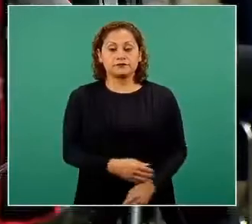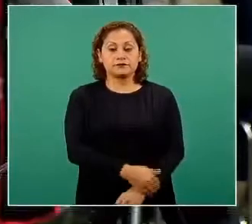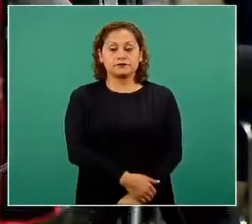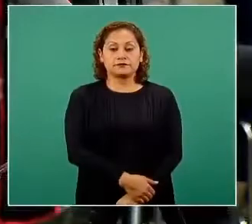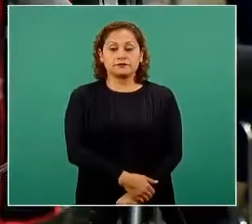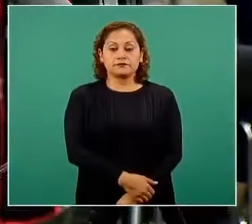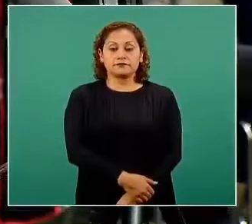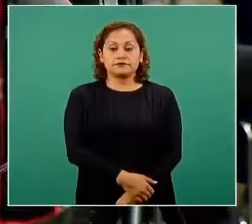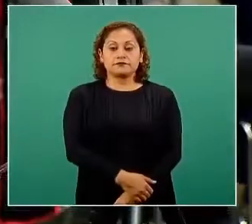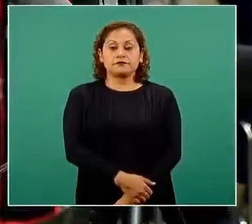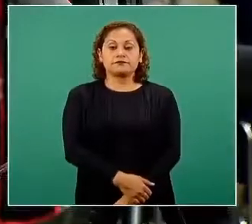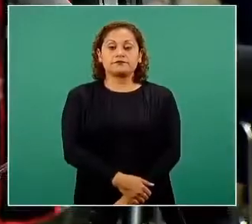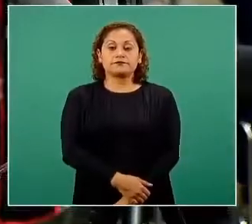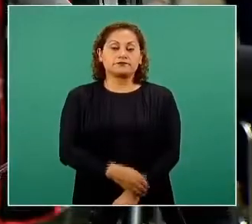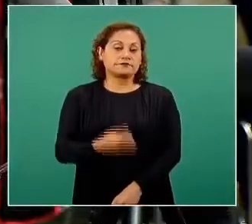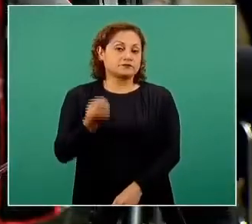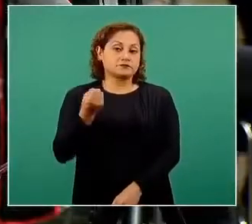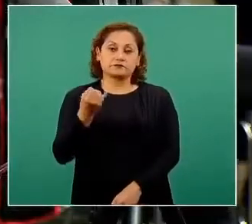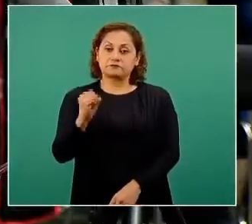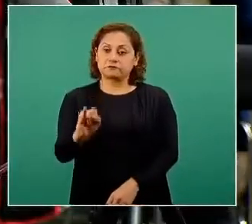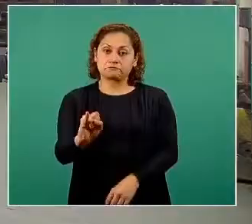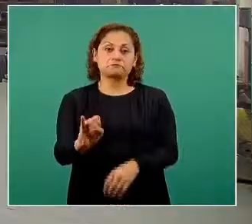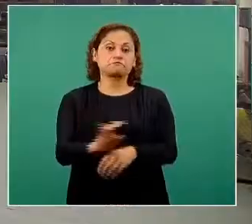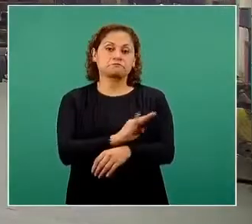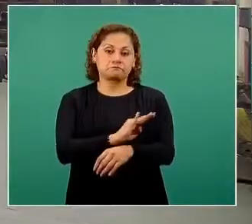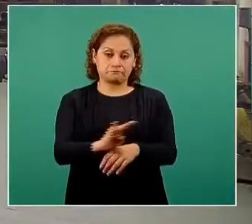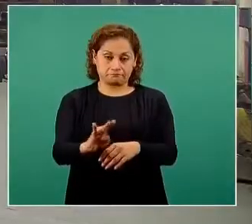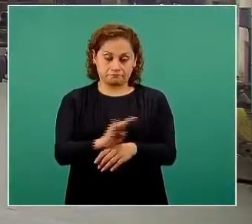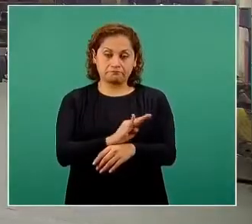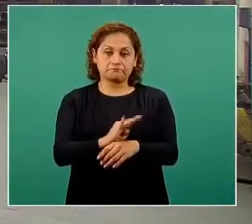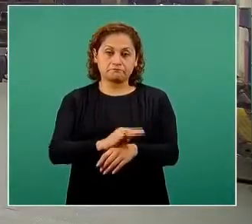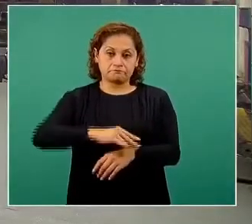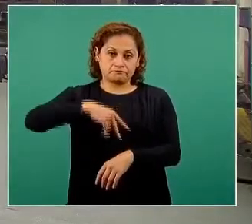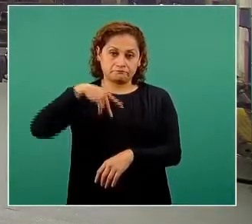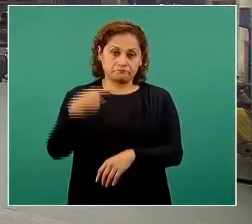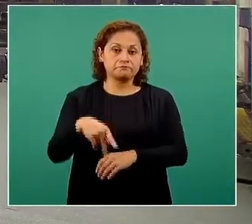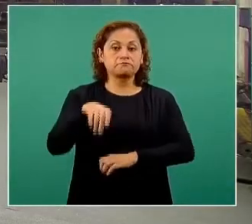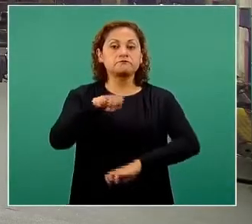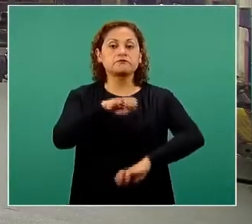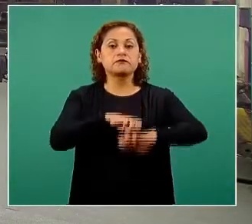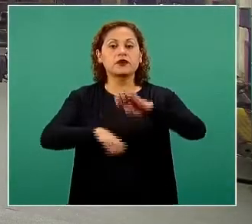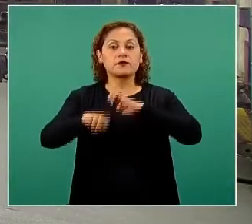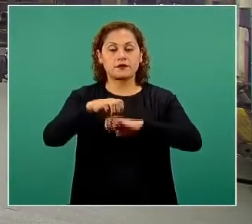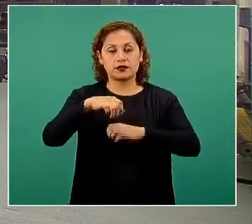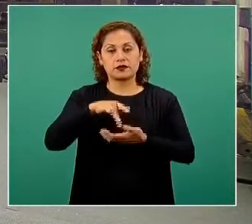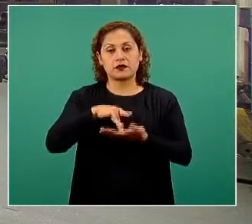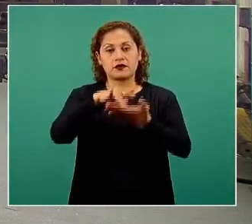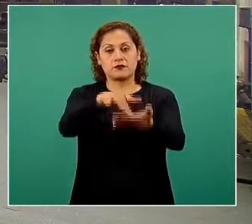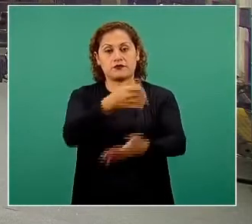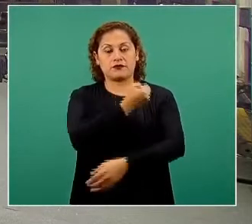Estos son los múltiples beneficios de tener una empresa pública de insumos para la salud.